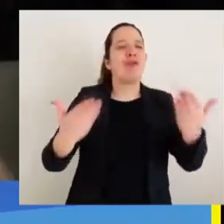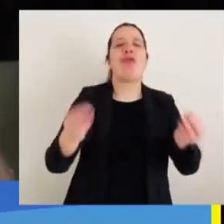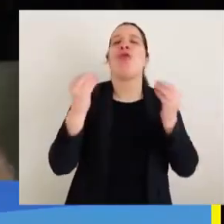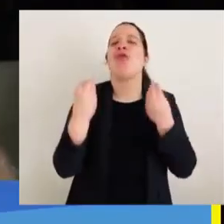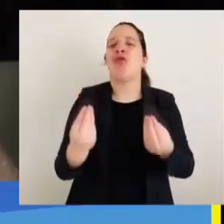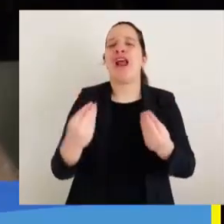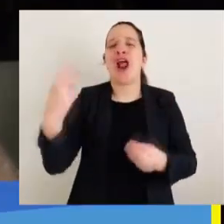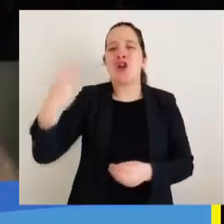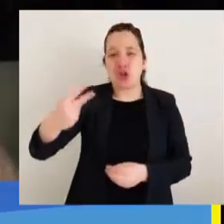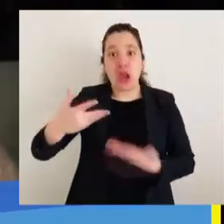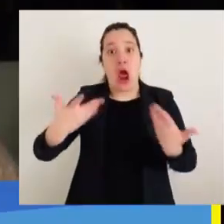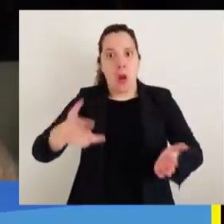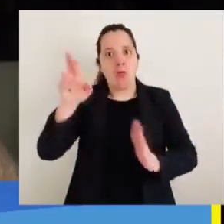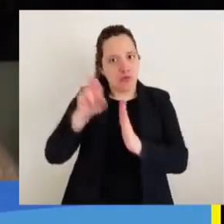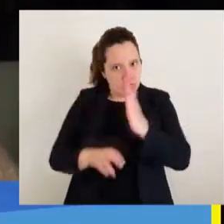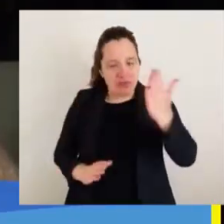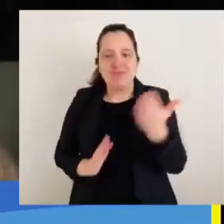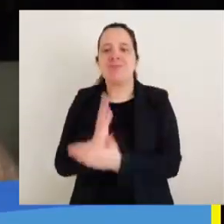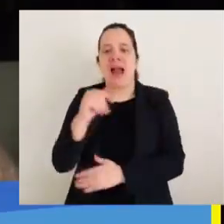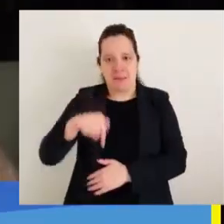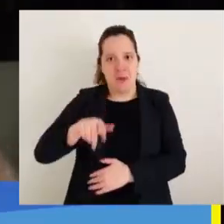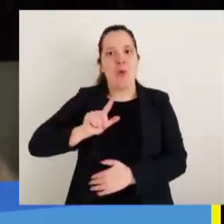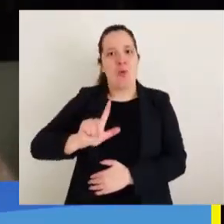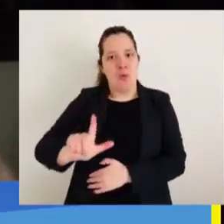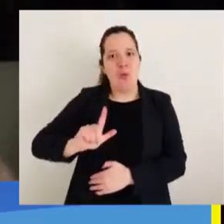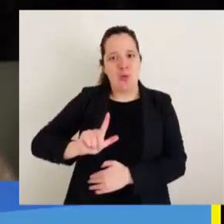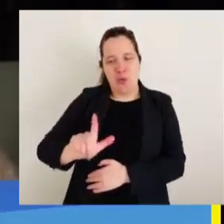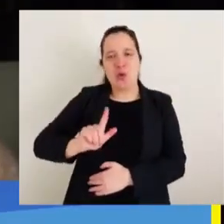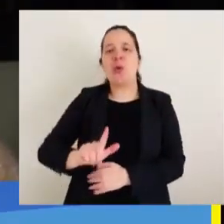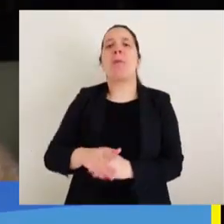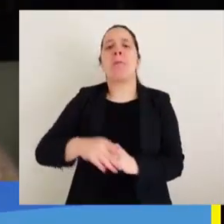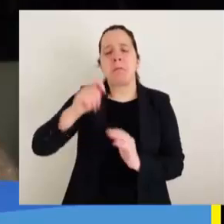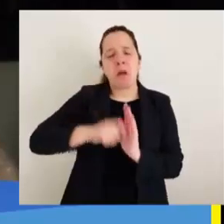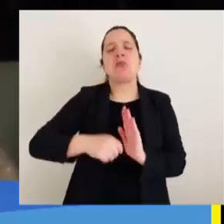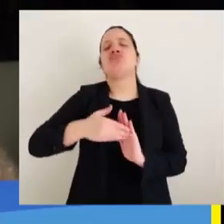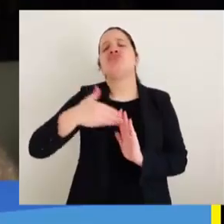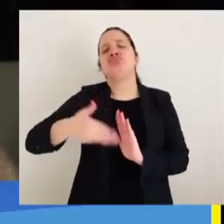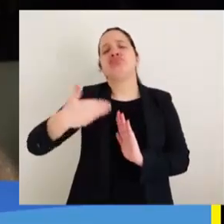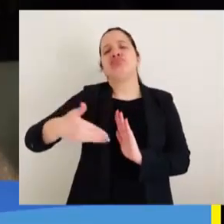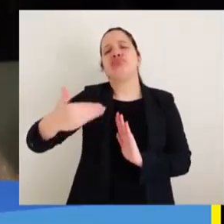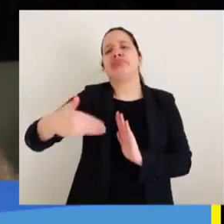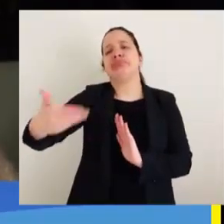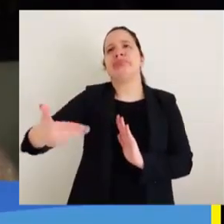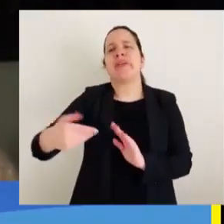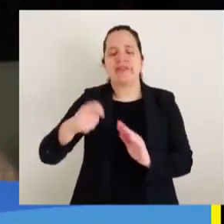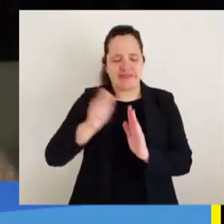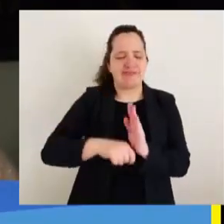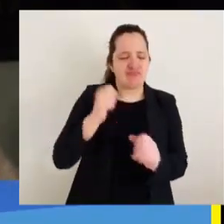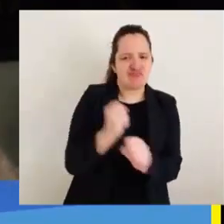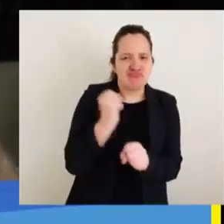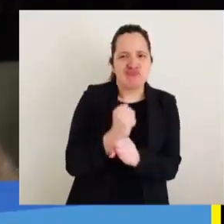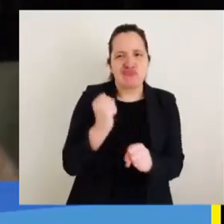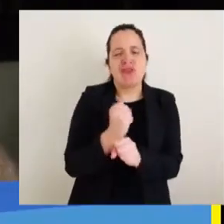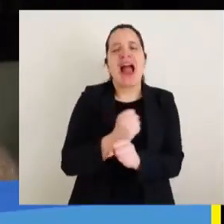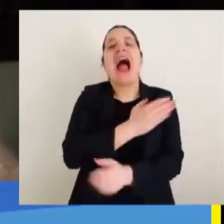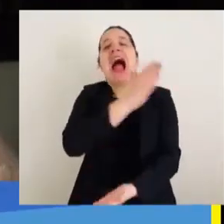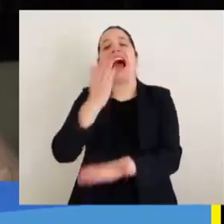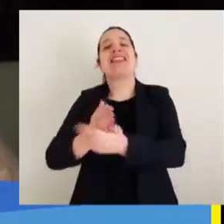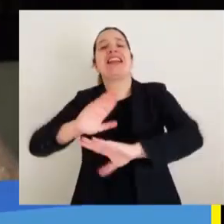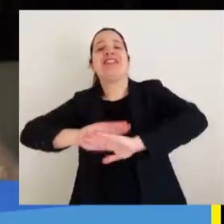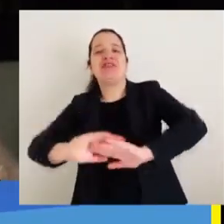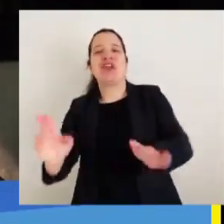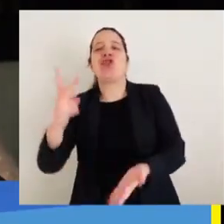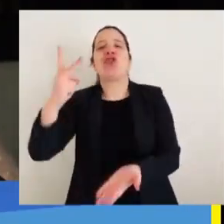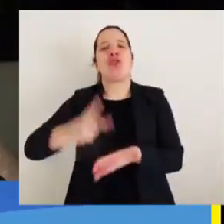noticias porque los proyectos se inician ahora, en el mes de julio. Proyectos que van a estar dentro de los primeros meses del año